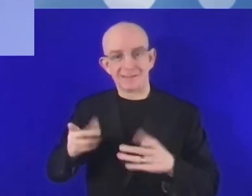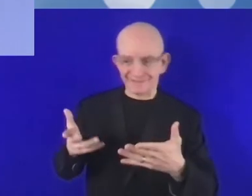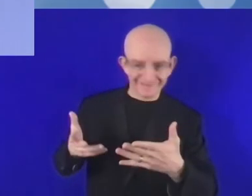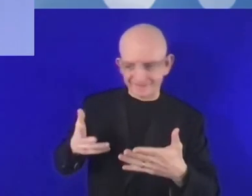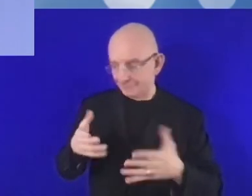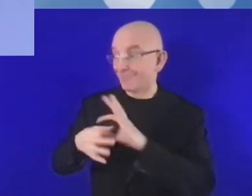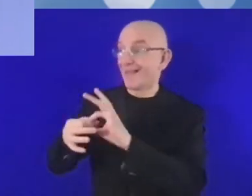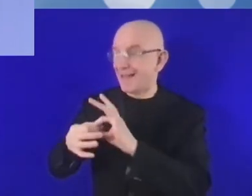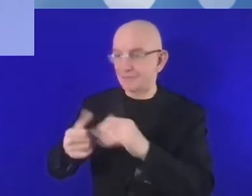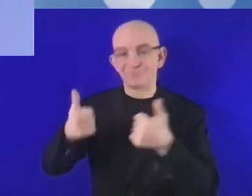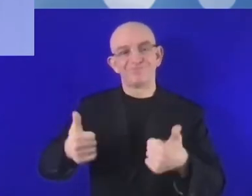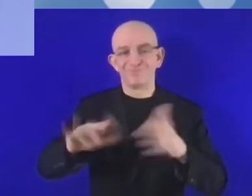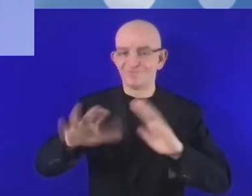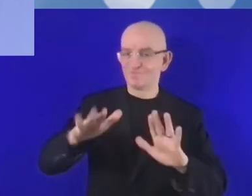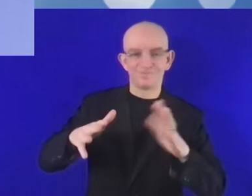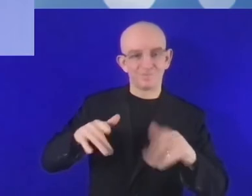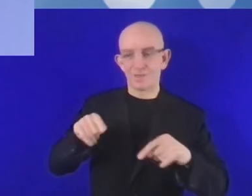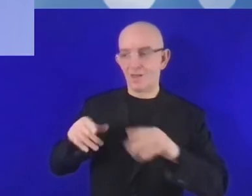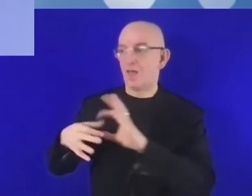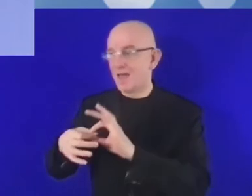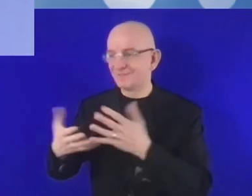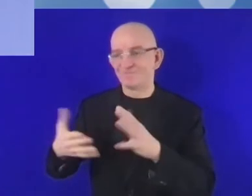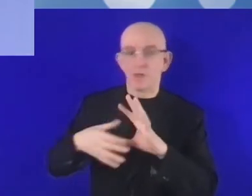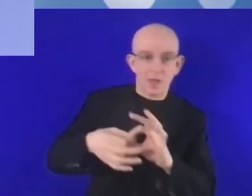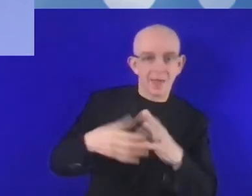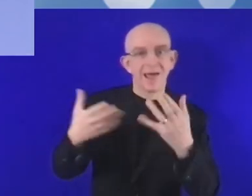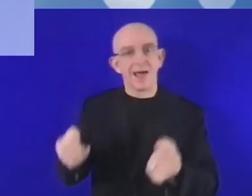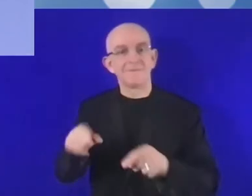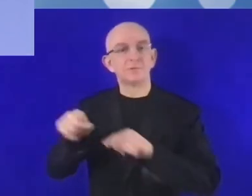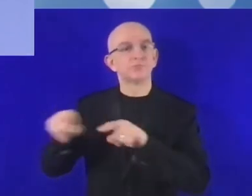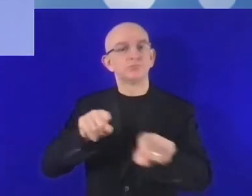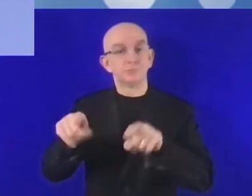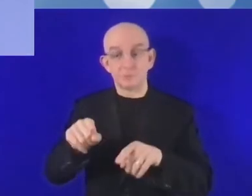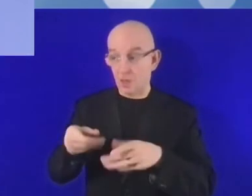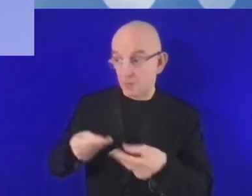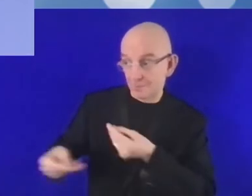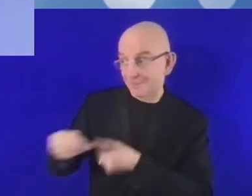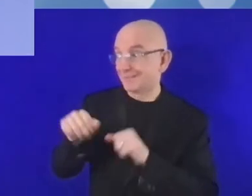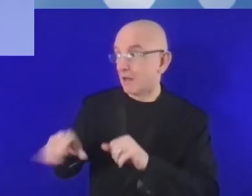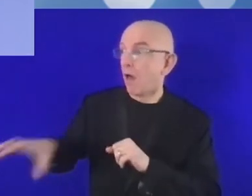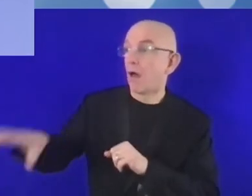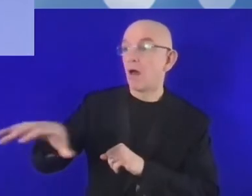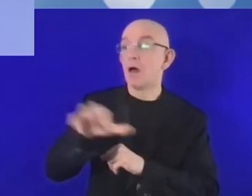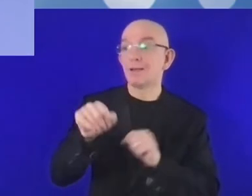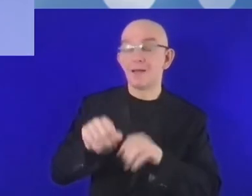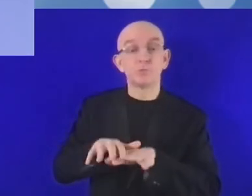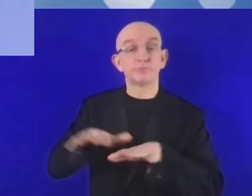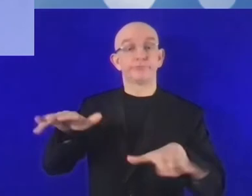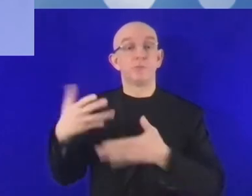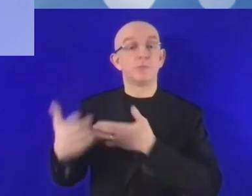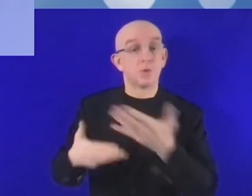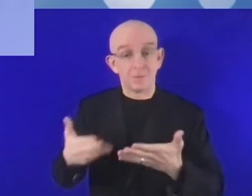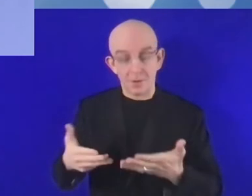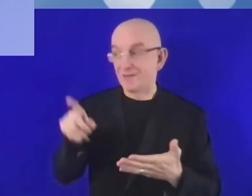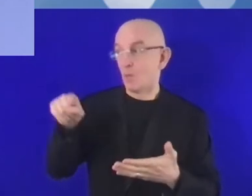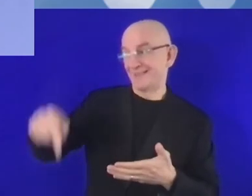infraestructura tecnológica. Esto está mejorando, sin embargo, todavía hay muchos desafíos para que las empresas